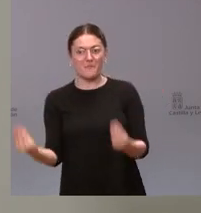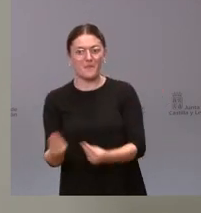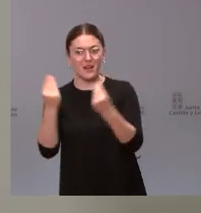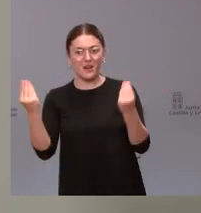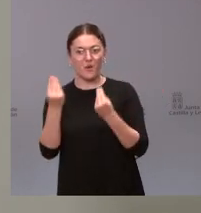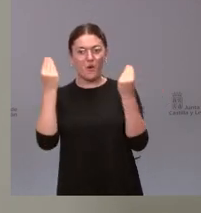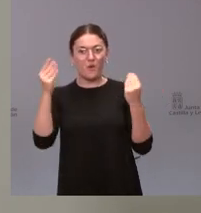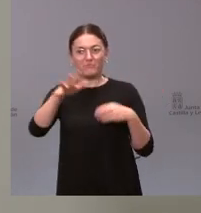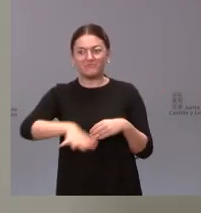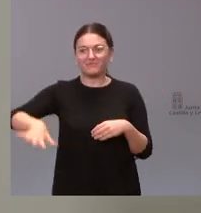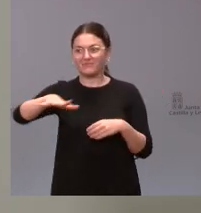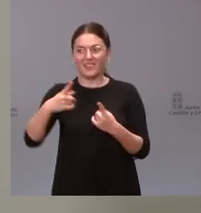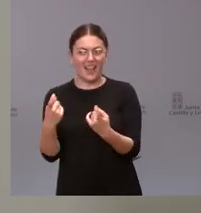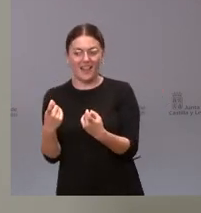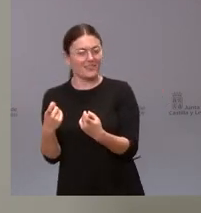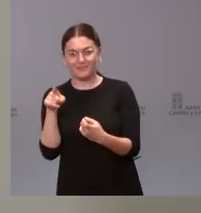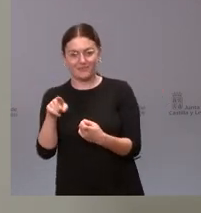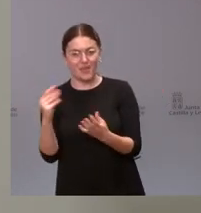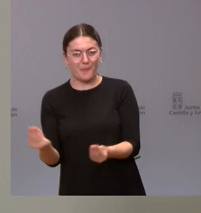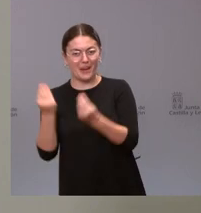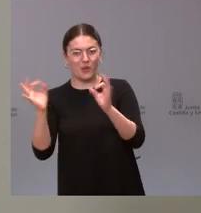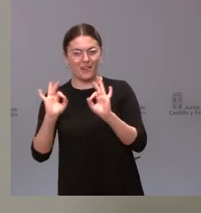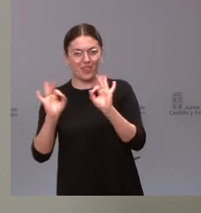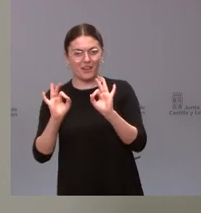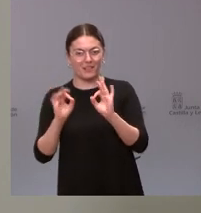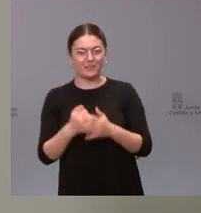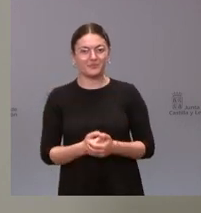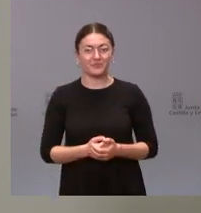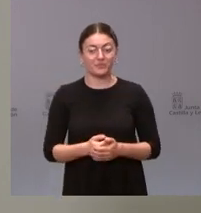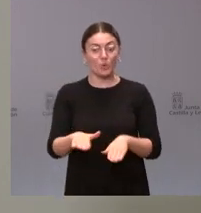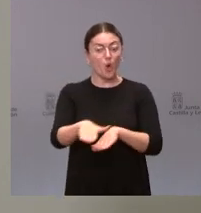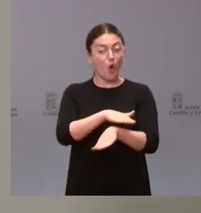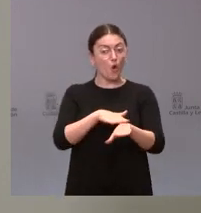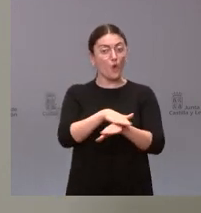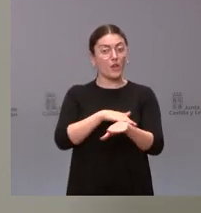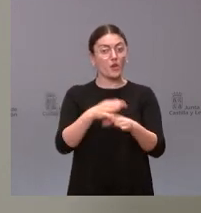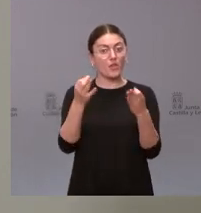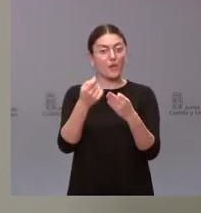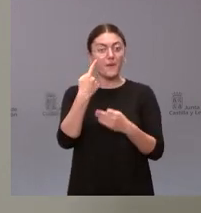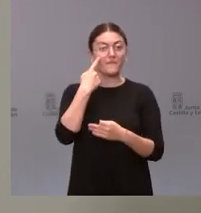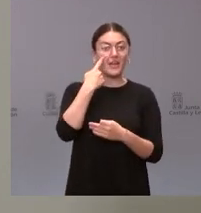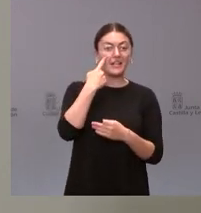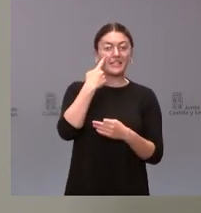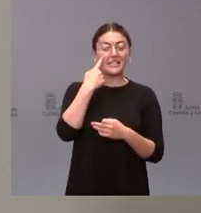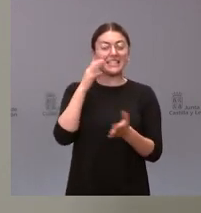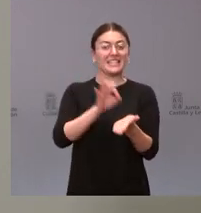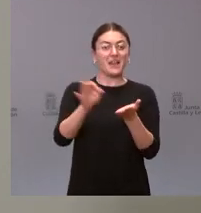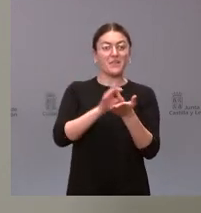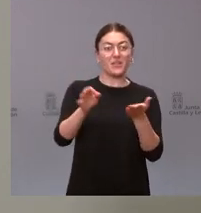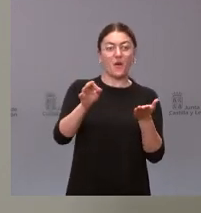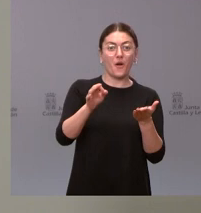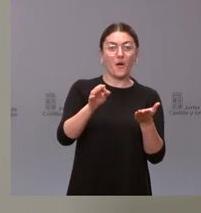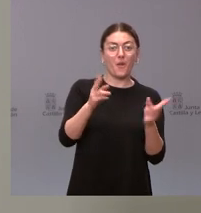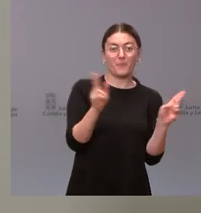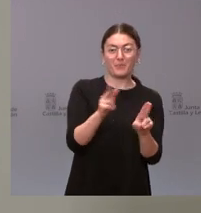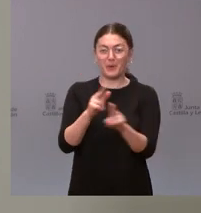necesitadas de población y haría bien el gobierno en preocuparse no de ver qué servicios recortas sino cuál es